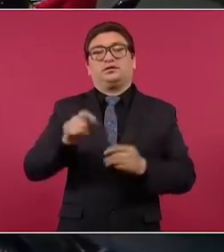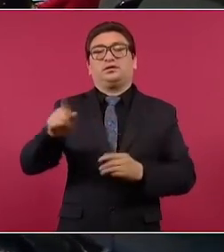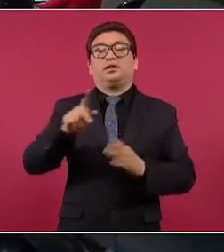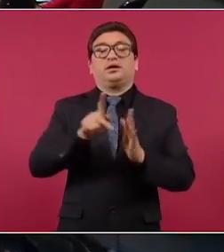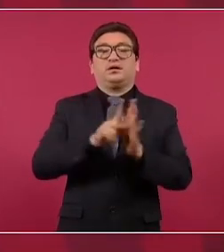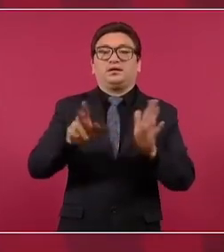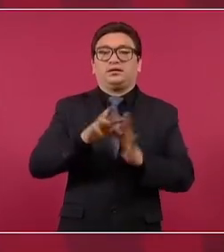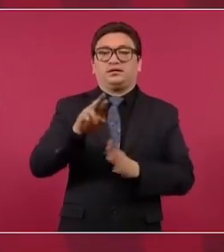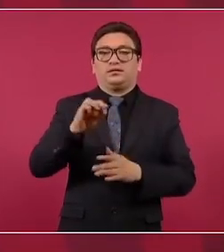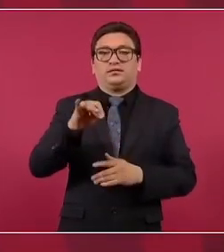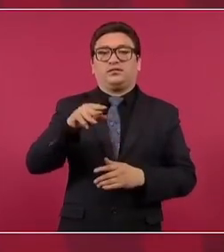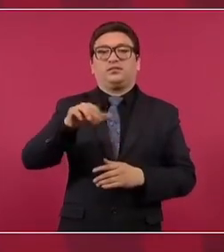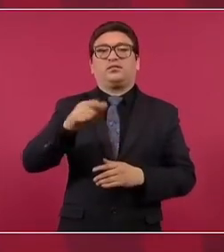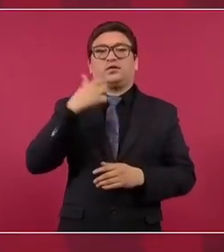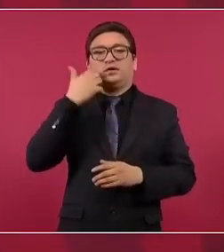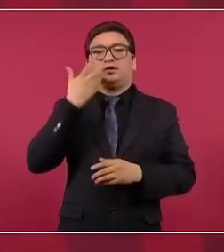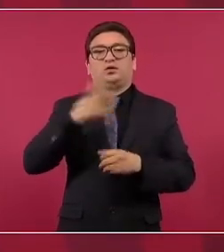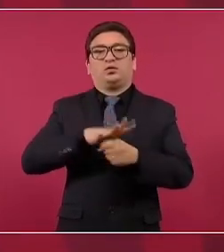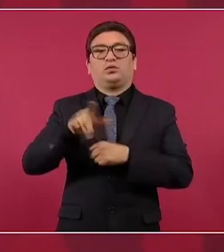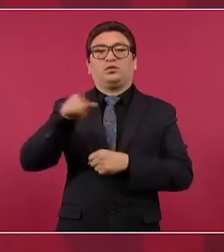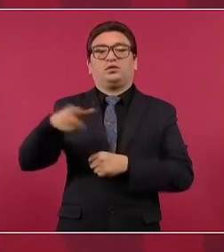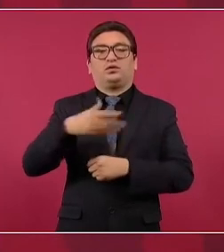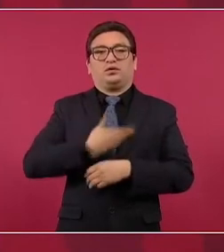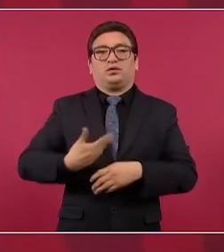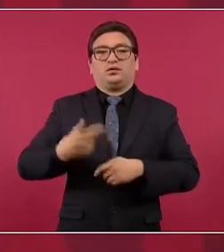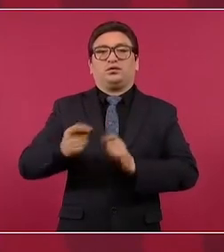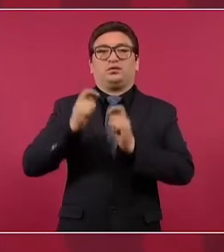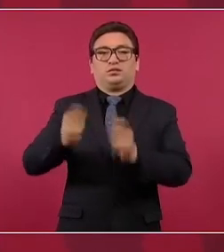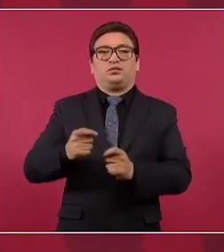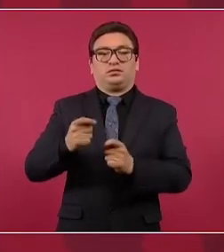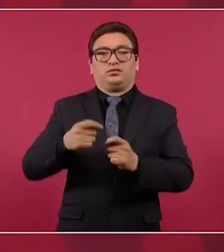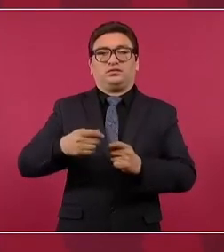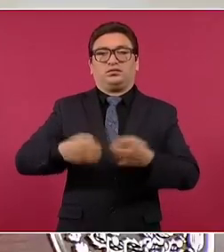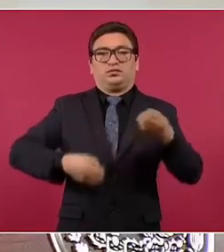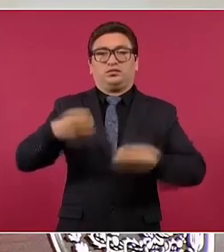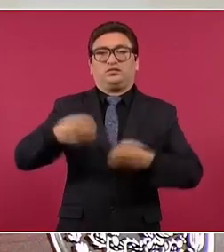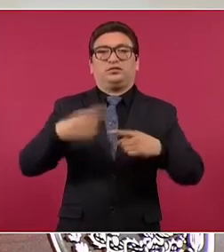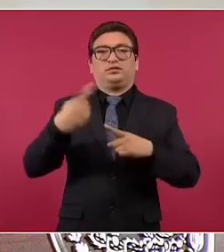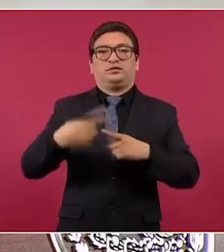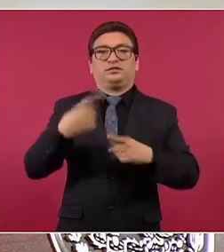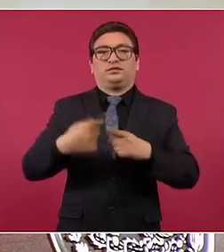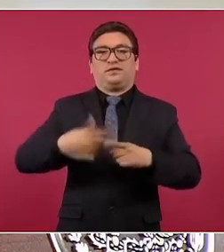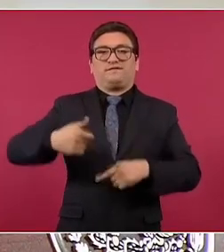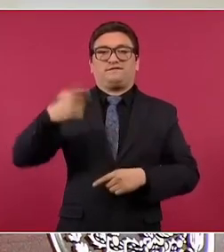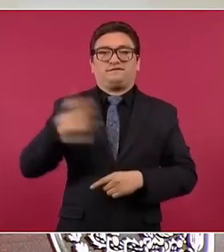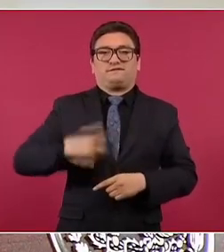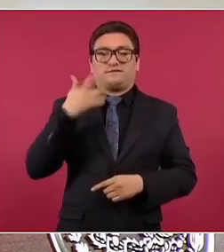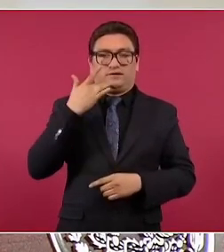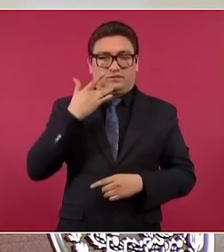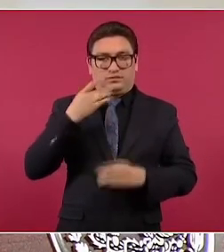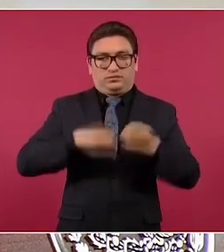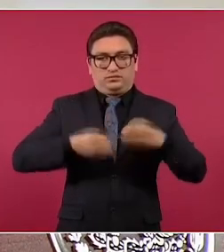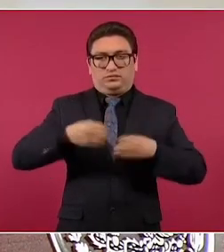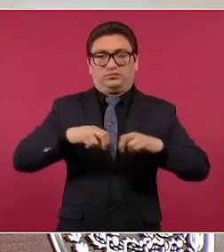quiere es que quede de presidente de la Corte el más rico de los ministros